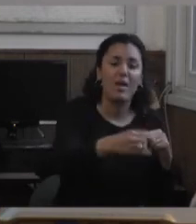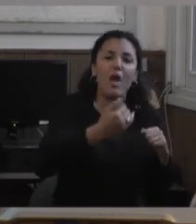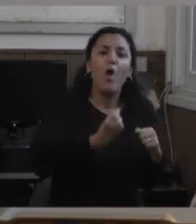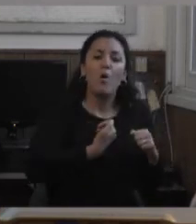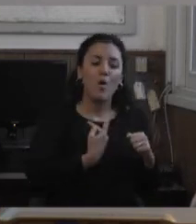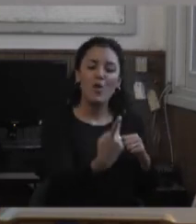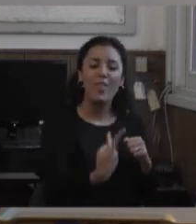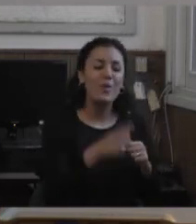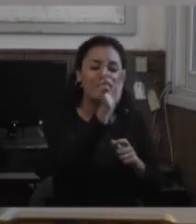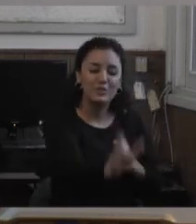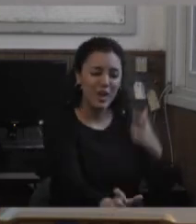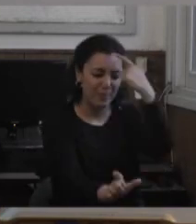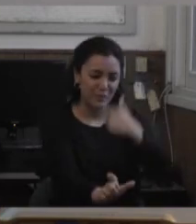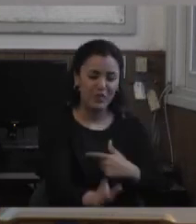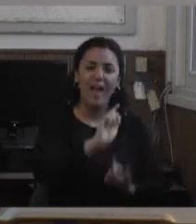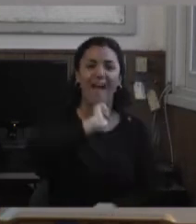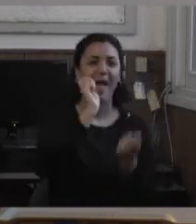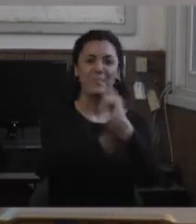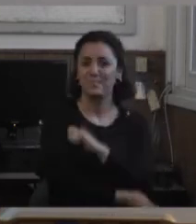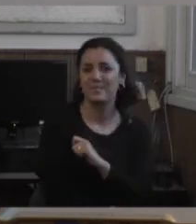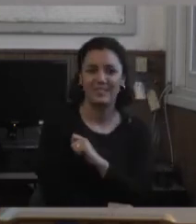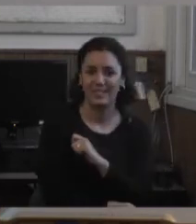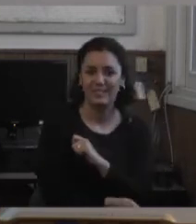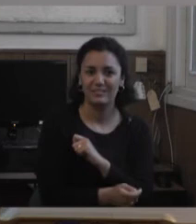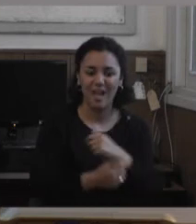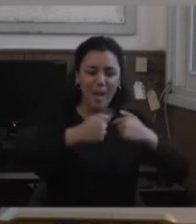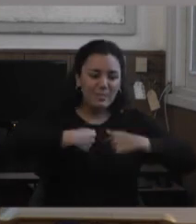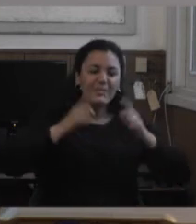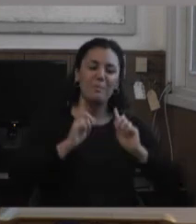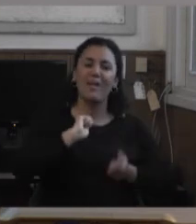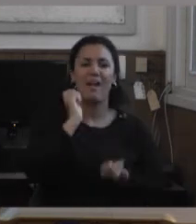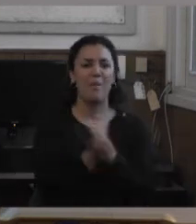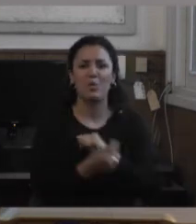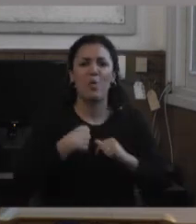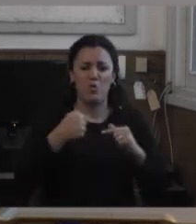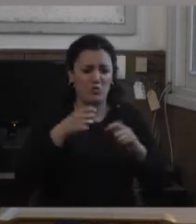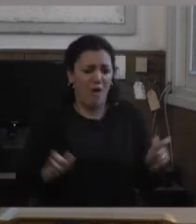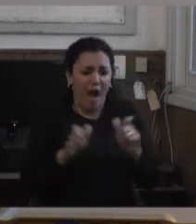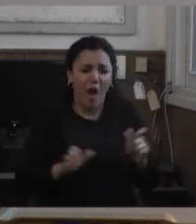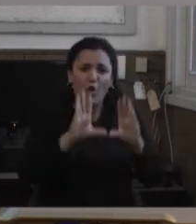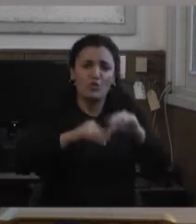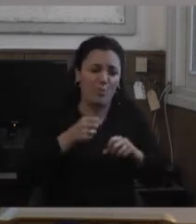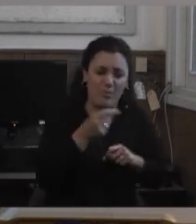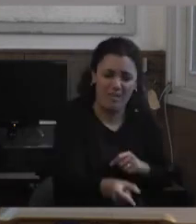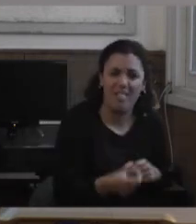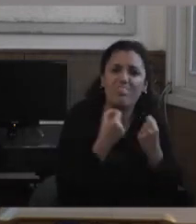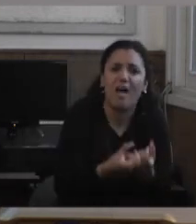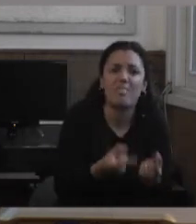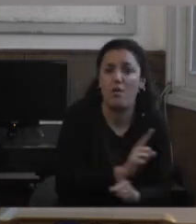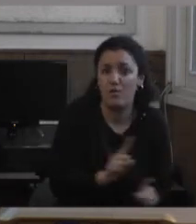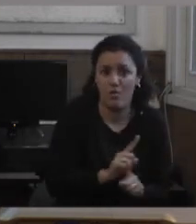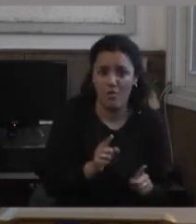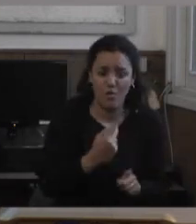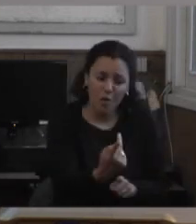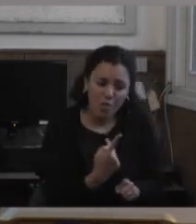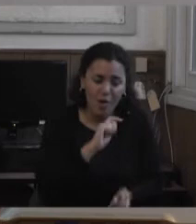y no lo que yo hago por el otro es qué nos pasa a nosotros en ese encuentro entonces yo creo que lo que tiene que pasar o debería